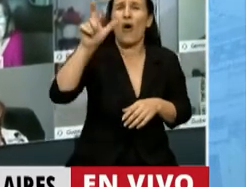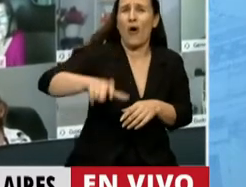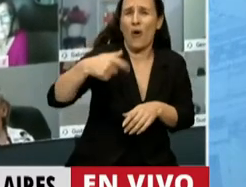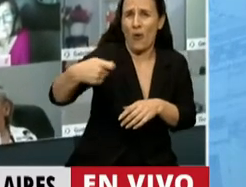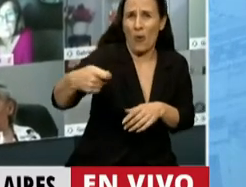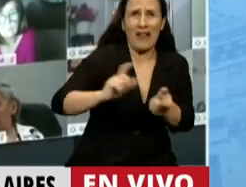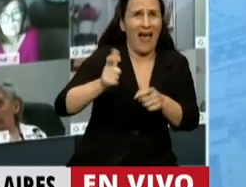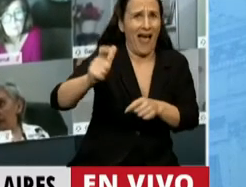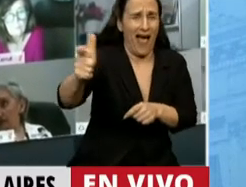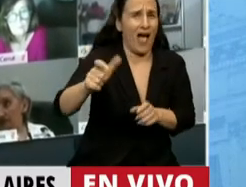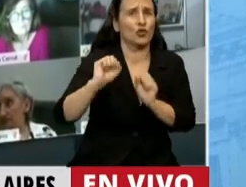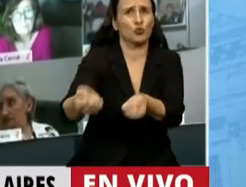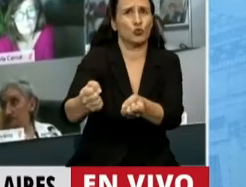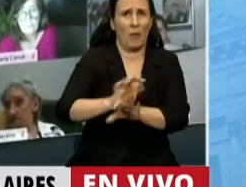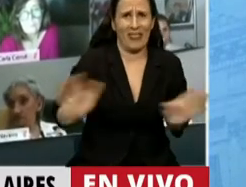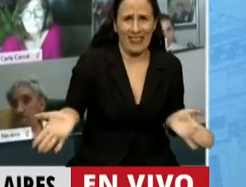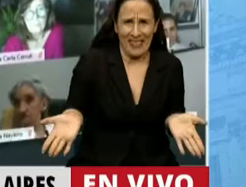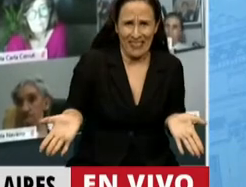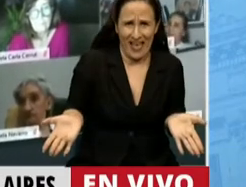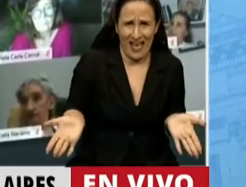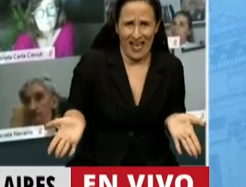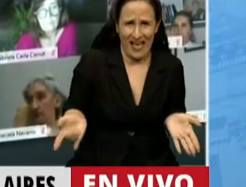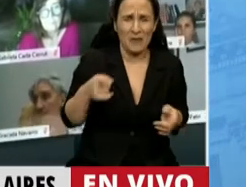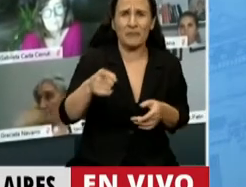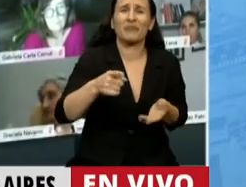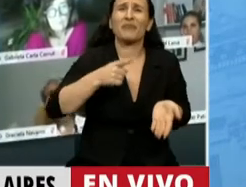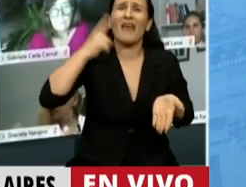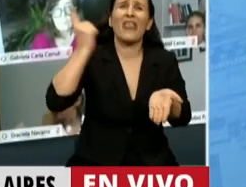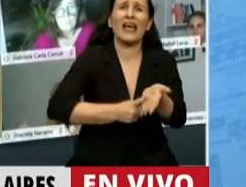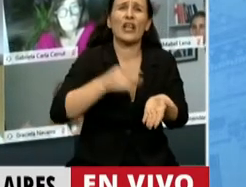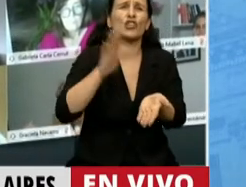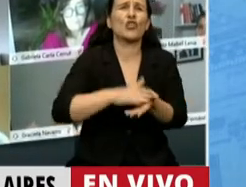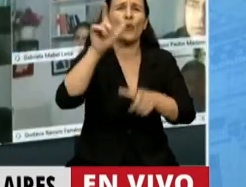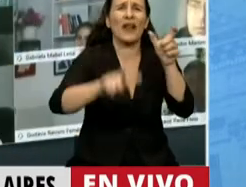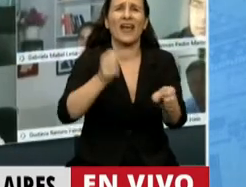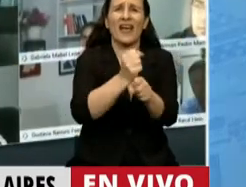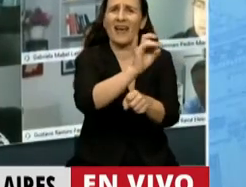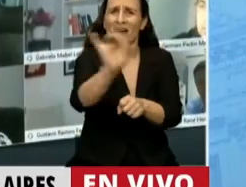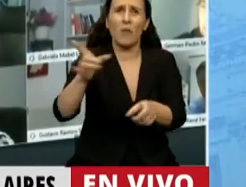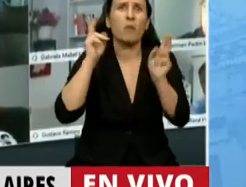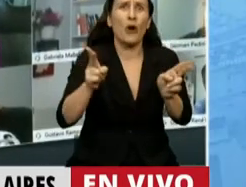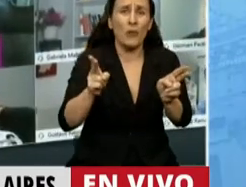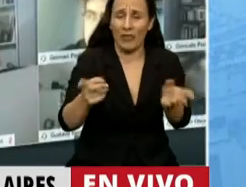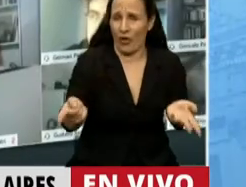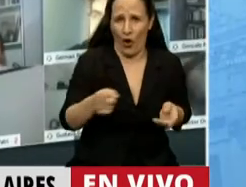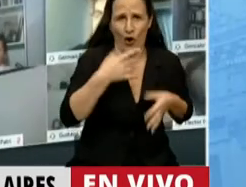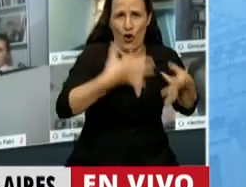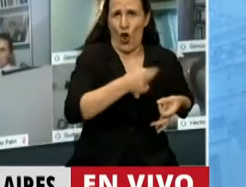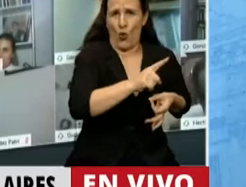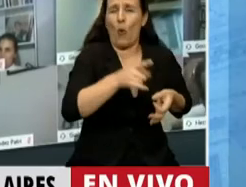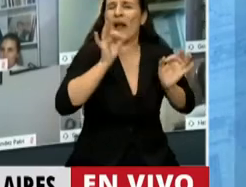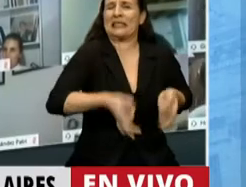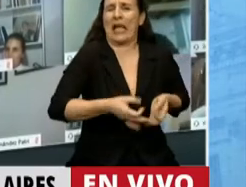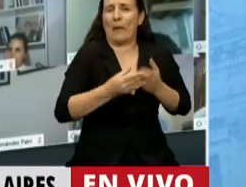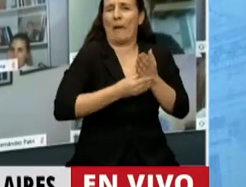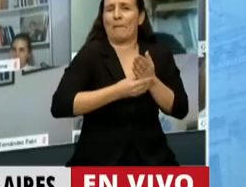la movilidad jubilatoria. El decreto antidespido no lo cumple ninguna patronal porque sabe que el Ministerio de Trabajo va